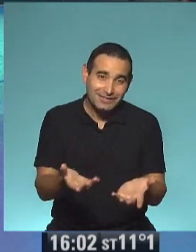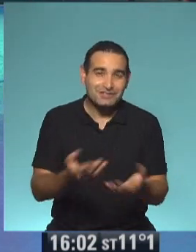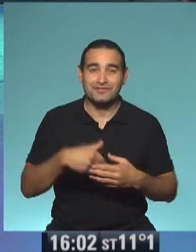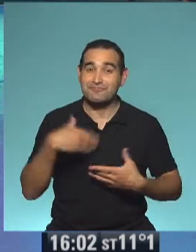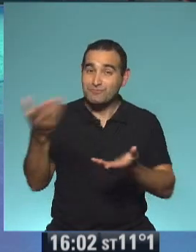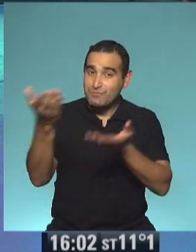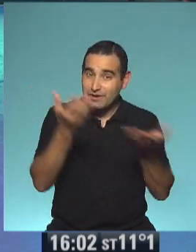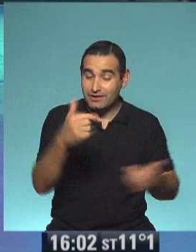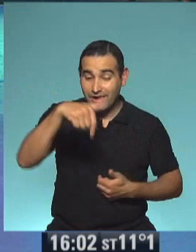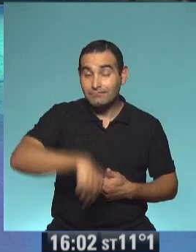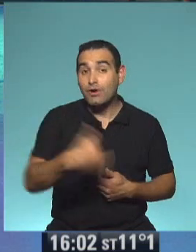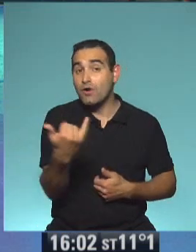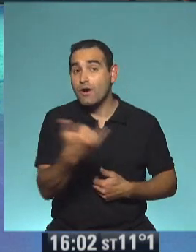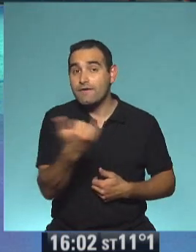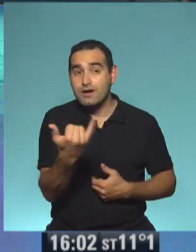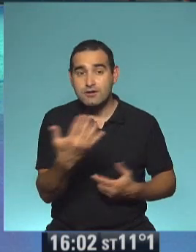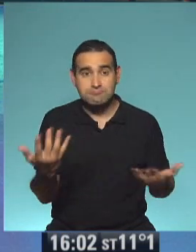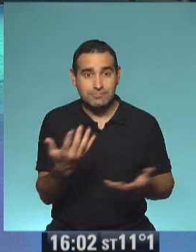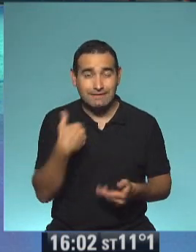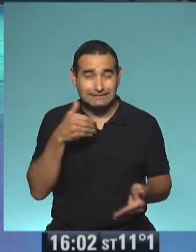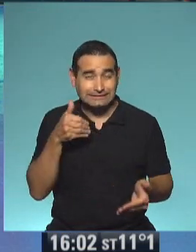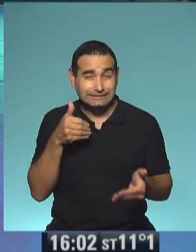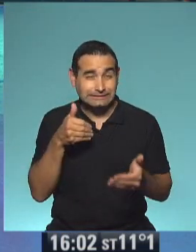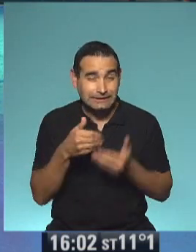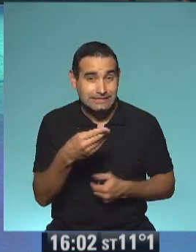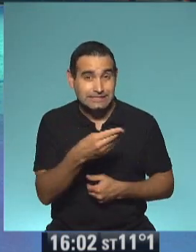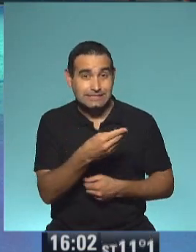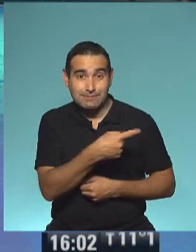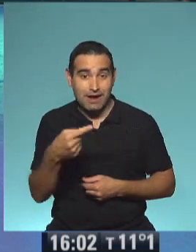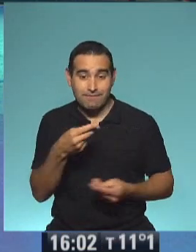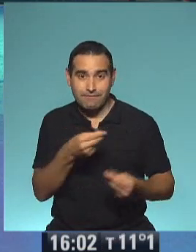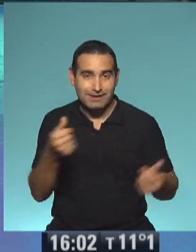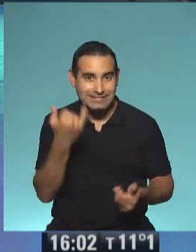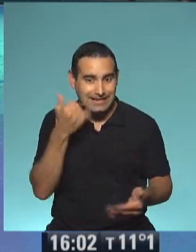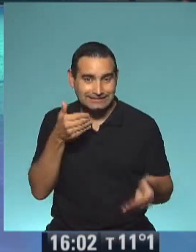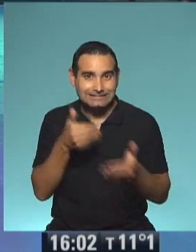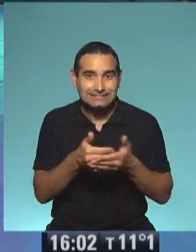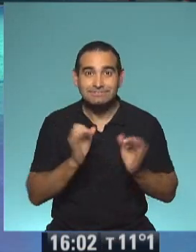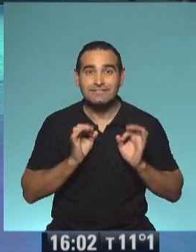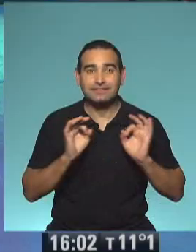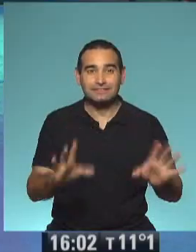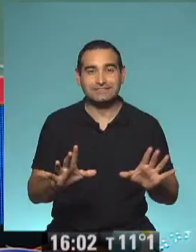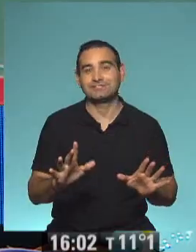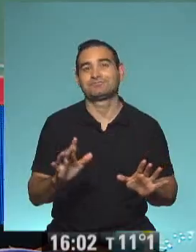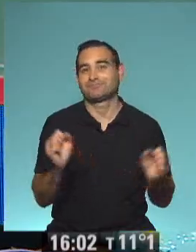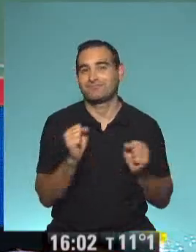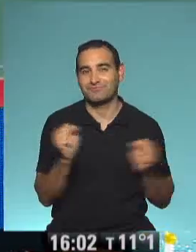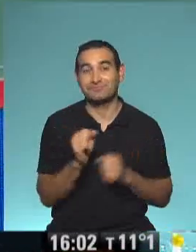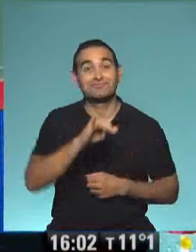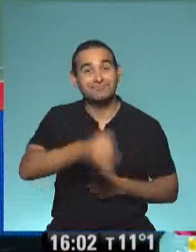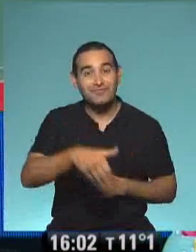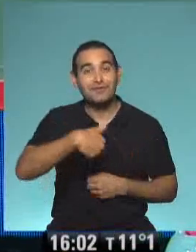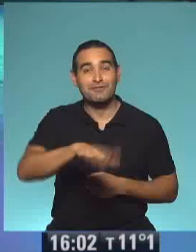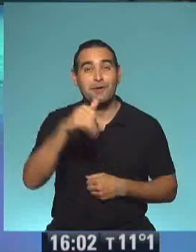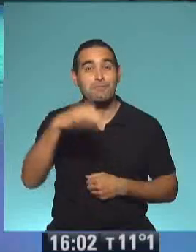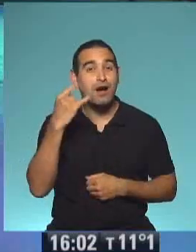bienvenimos a este jueves. Casi que estamos llegando al final de la semana, casi que llegan las vacaciones de invierno, chicos. ¡Casi que llega el cumple de mago!